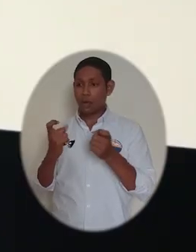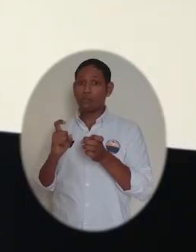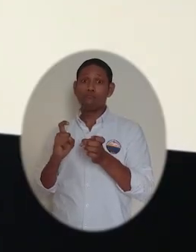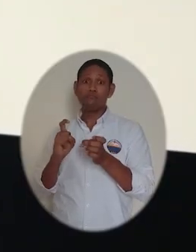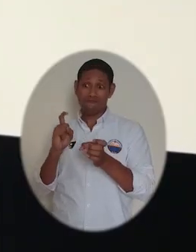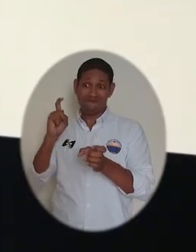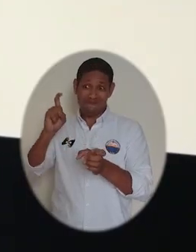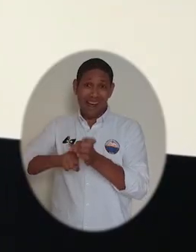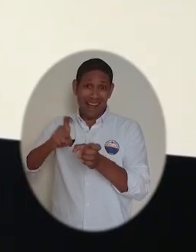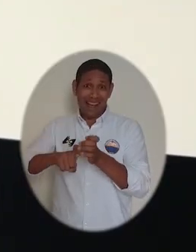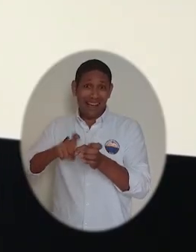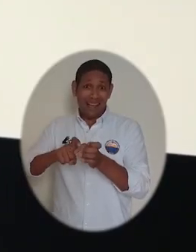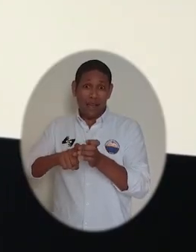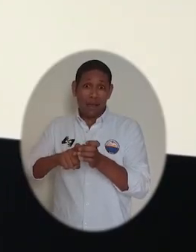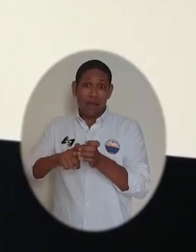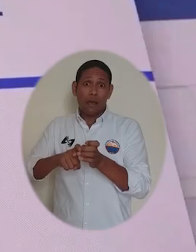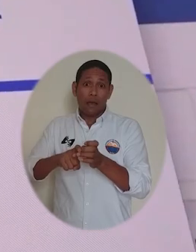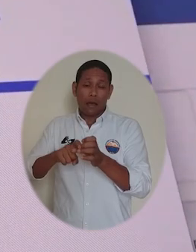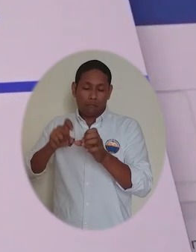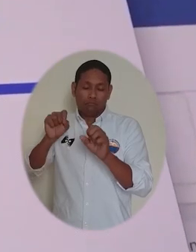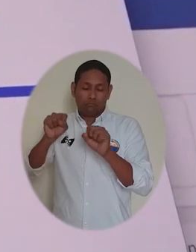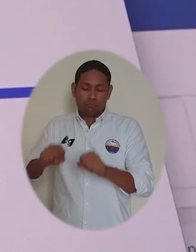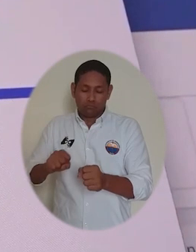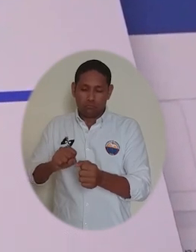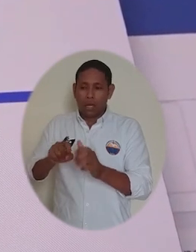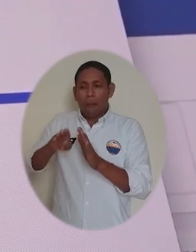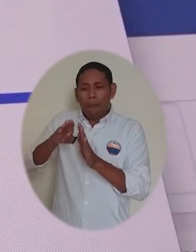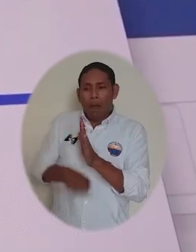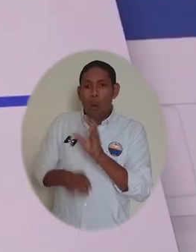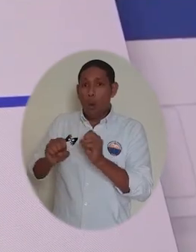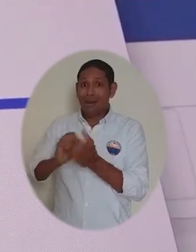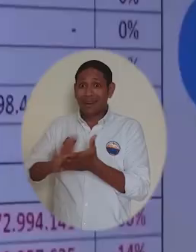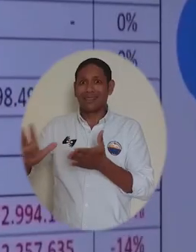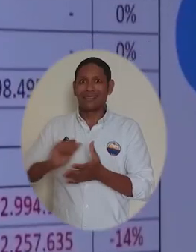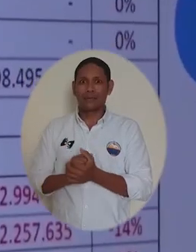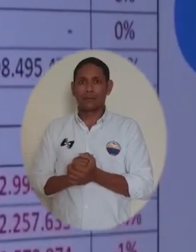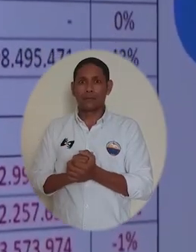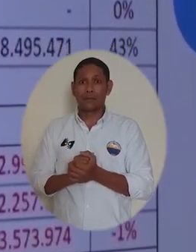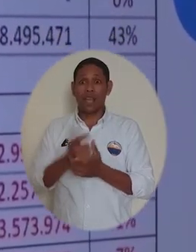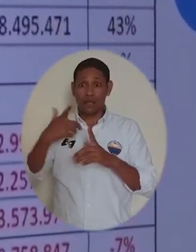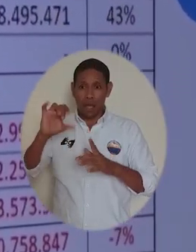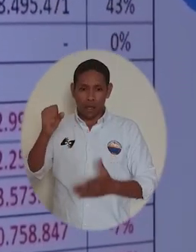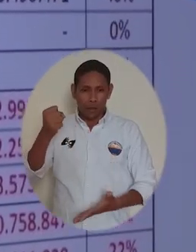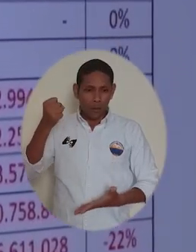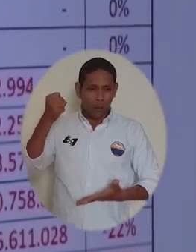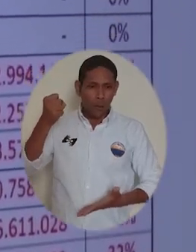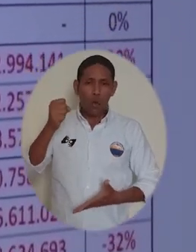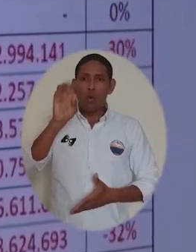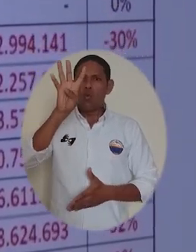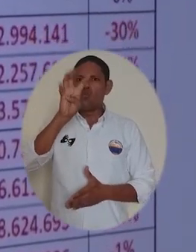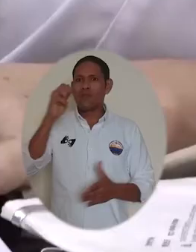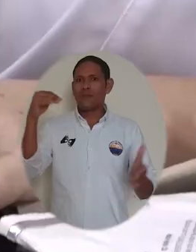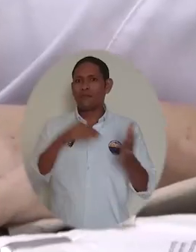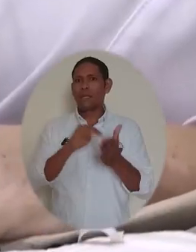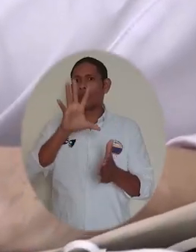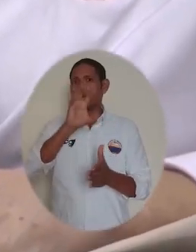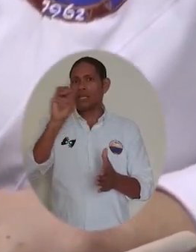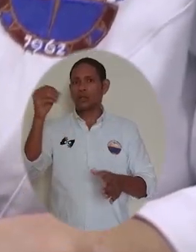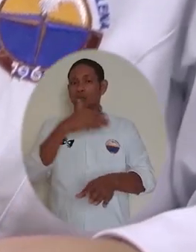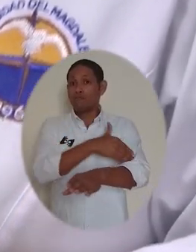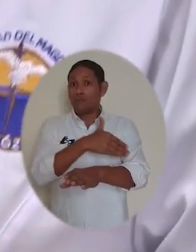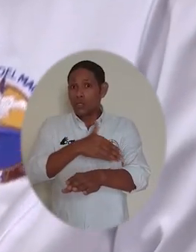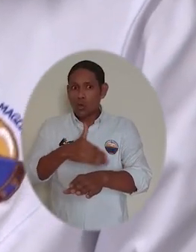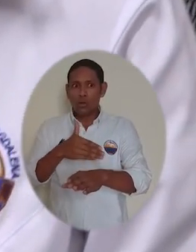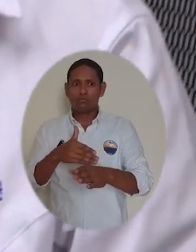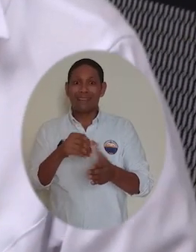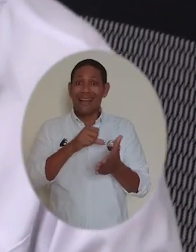alternativas que garanticen una matrícula más asequible para esas personas vulnerables. En ese sentido, la alma mater haría un recorte de inversión de